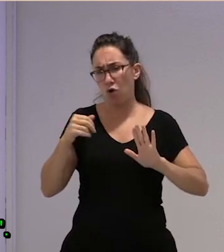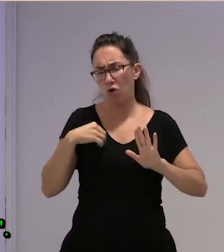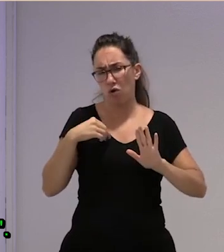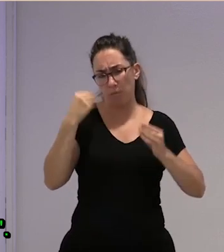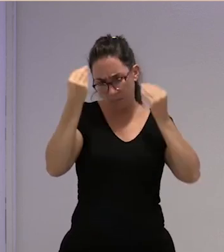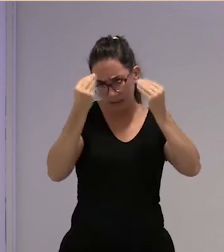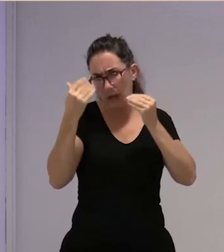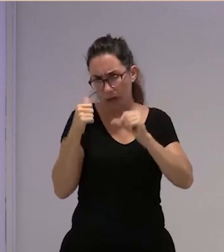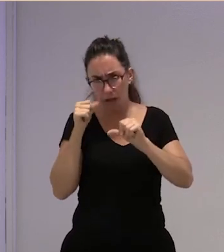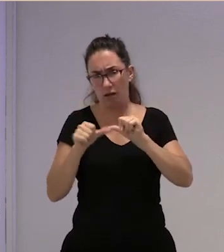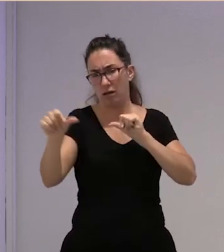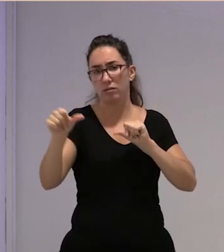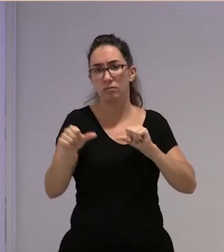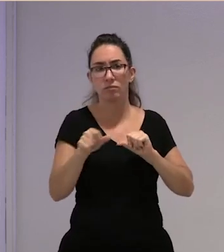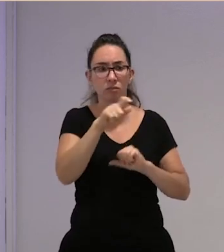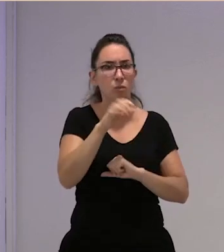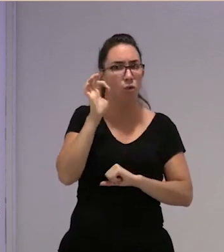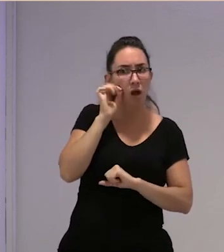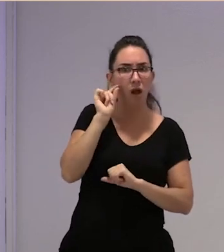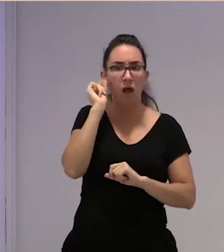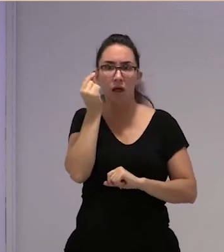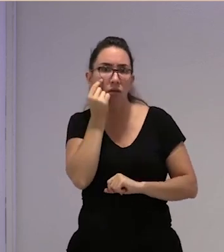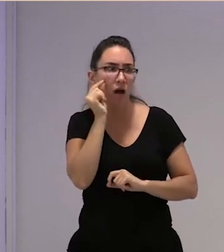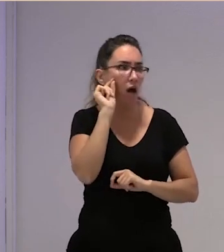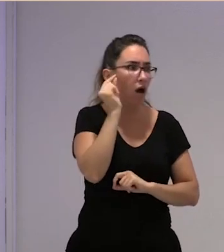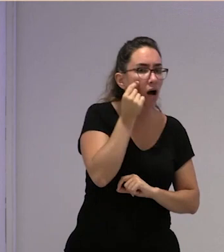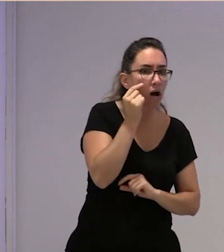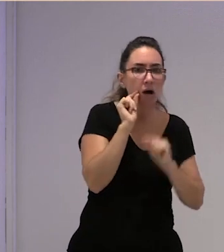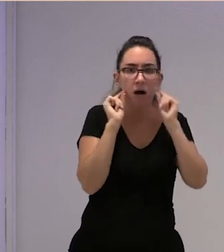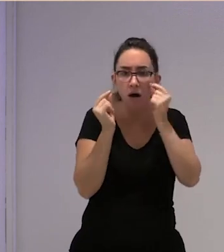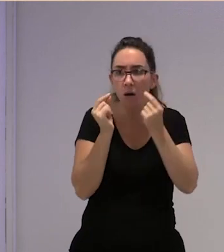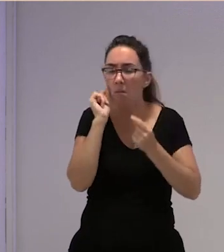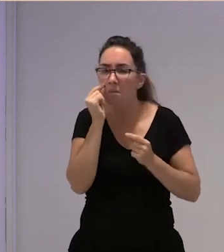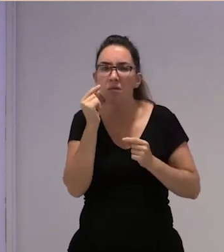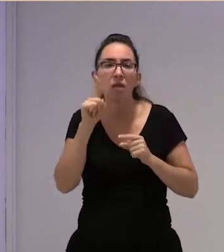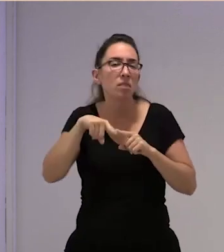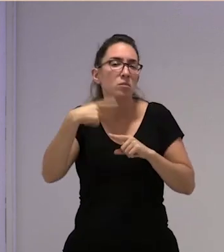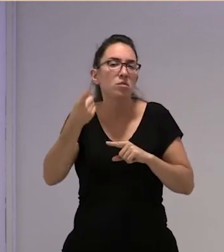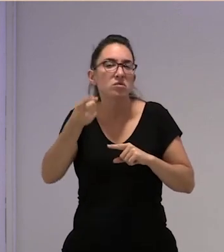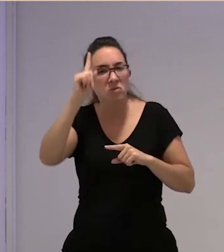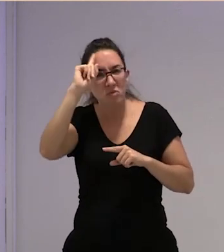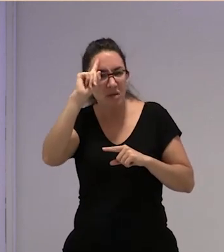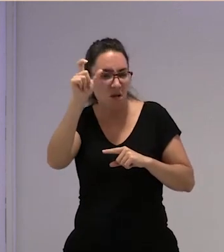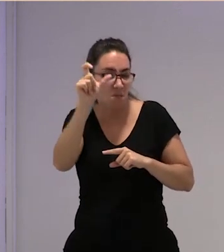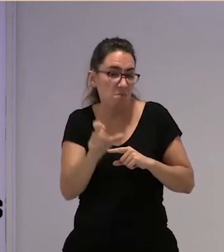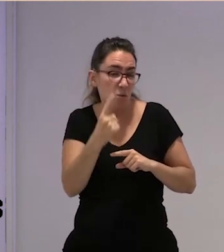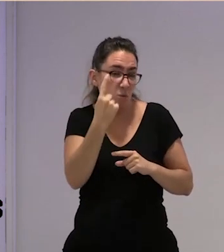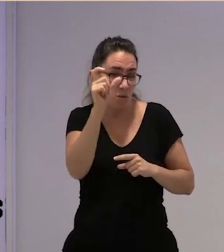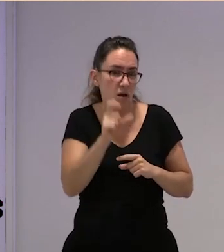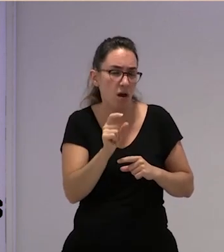tengo que hacer y tal y cual y las mujeres empezaron a enterarse y salieron y no sé si fue Nayé o alguien que había por allí o el Sliman que le dijo